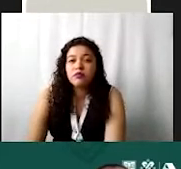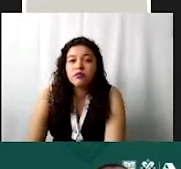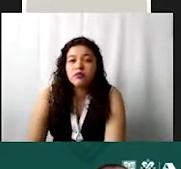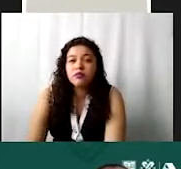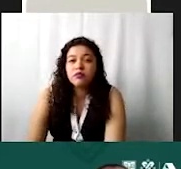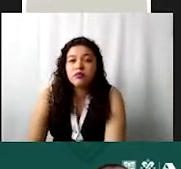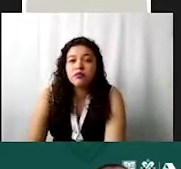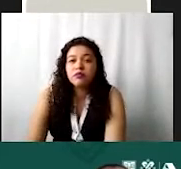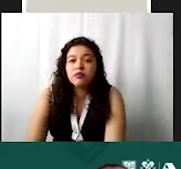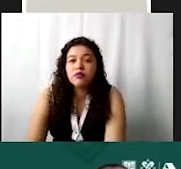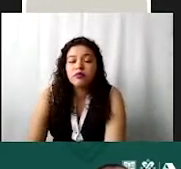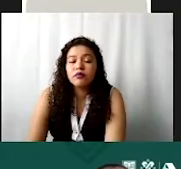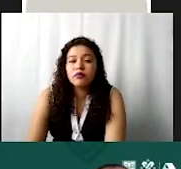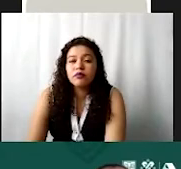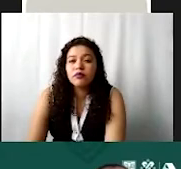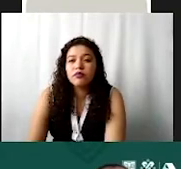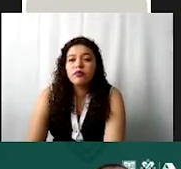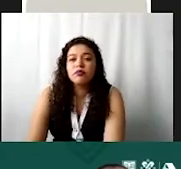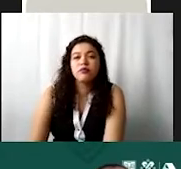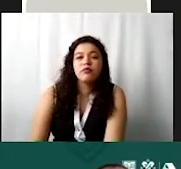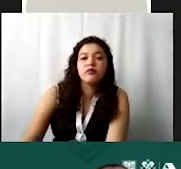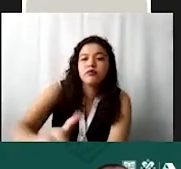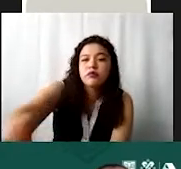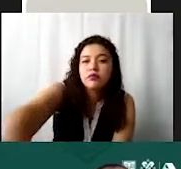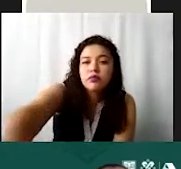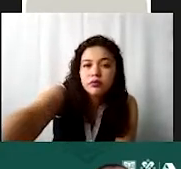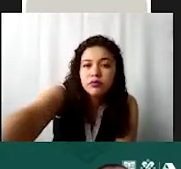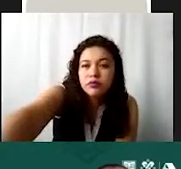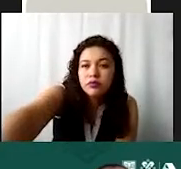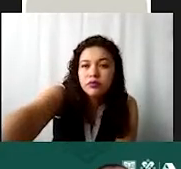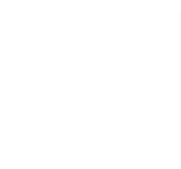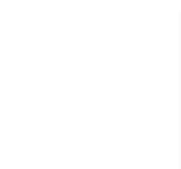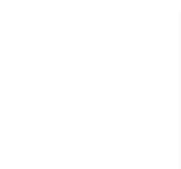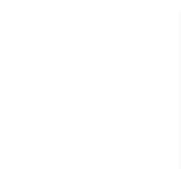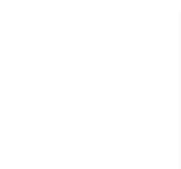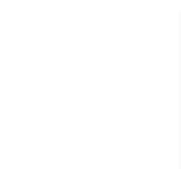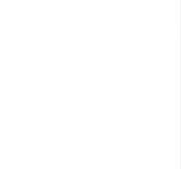1, 2, 3, 5, y 6.